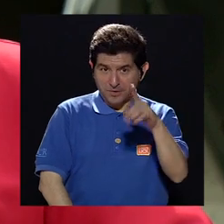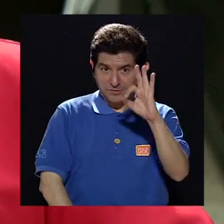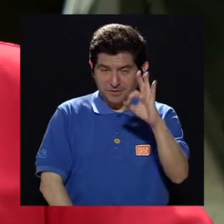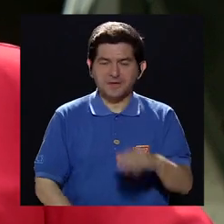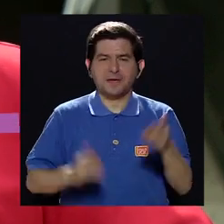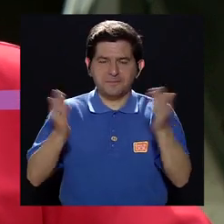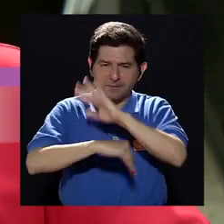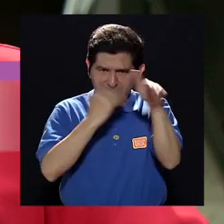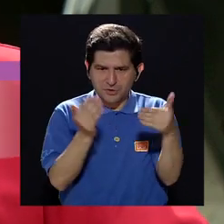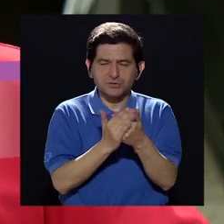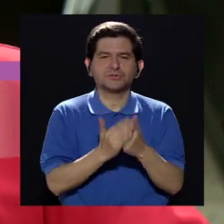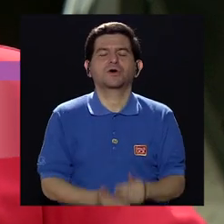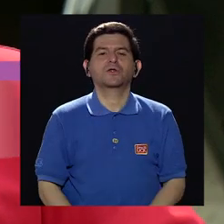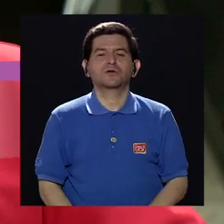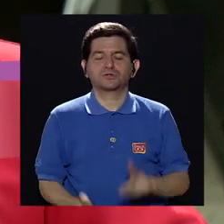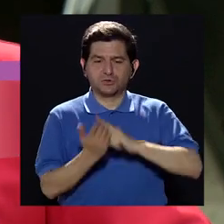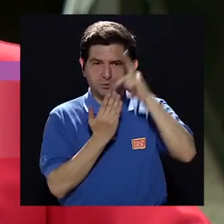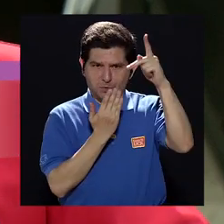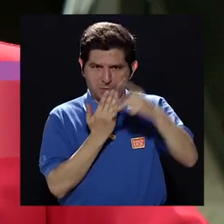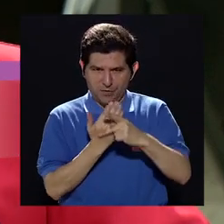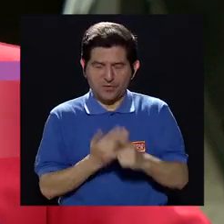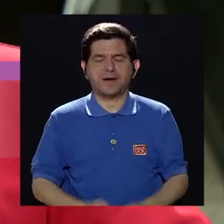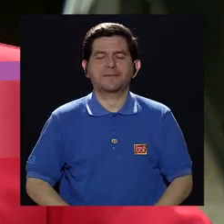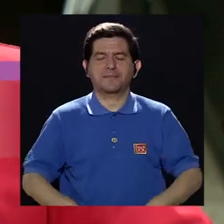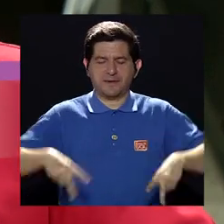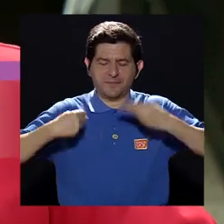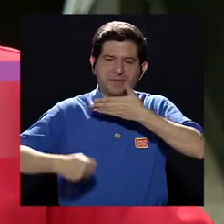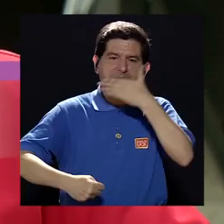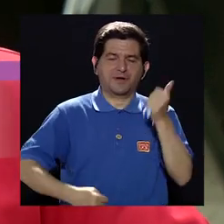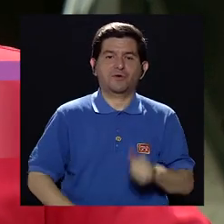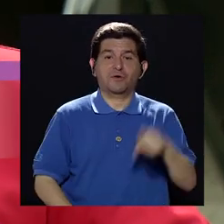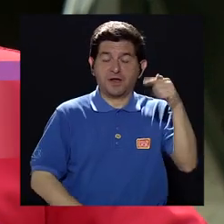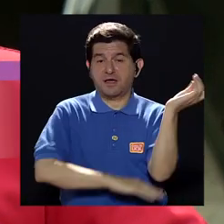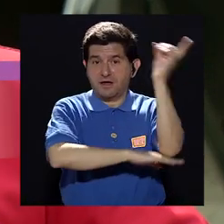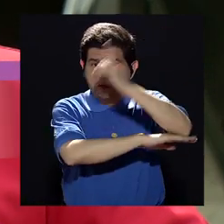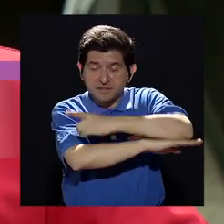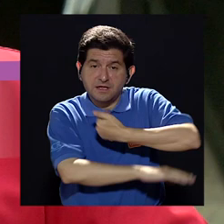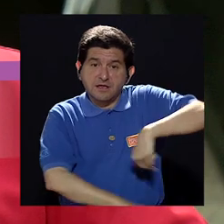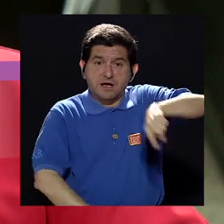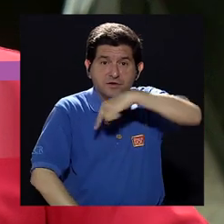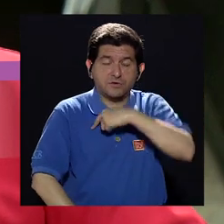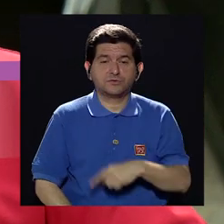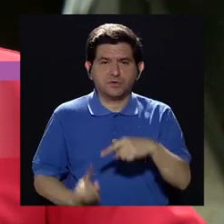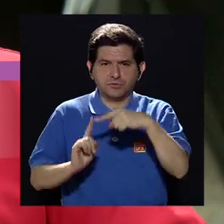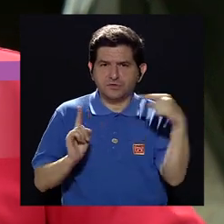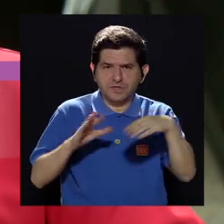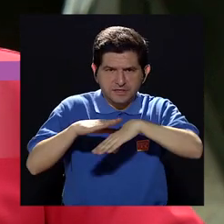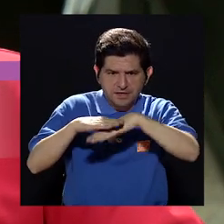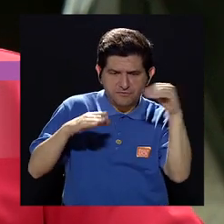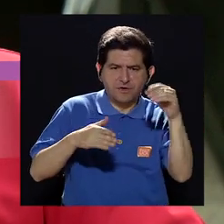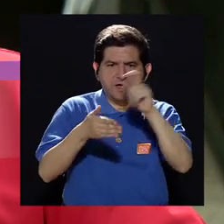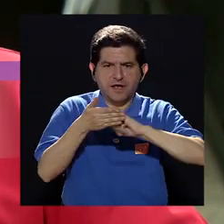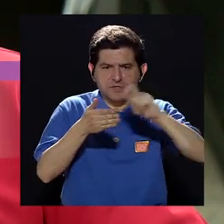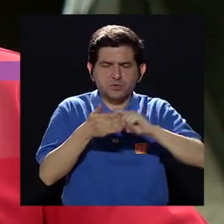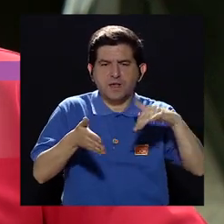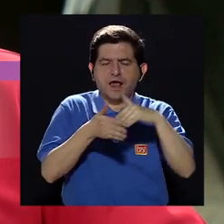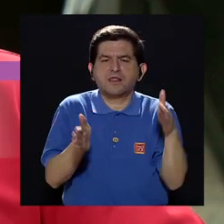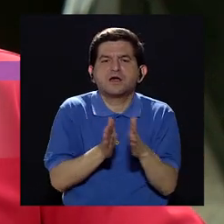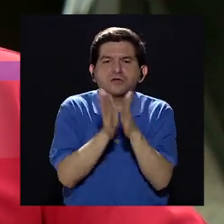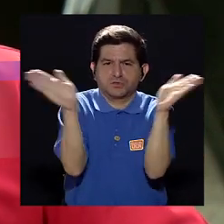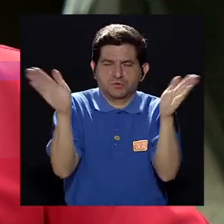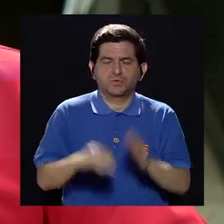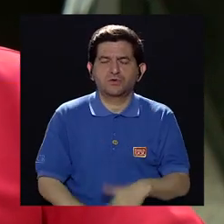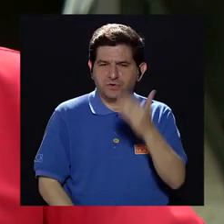Hola, tal? Bienvenidas y bienvenidos a su telerevista Vivir Mejor. El día de hoy nos encontramos desde las afueras de la Escuela de Estudios